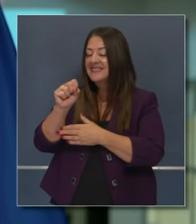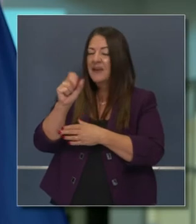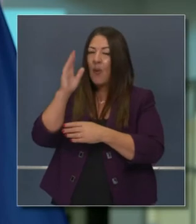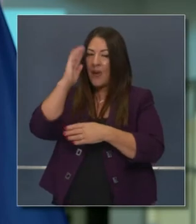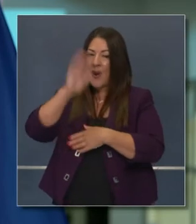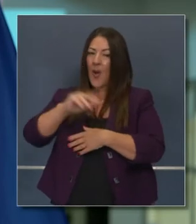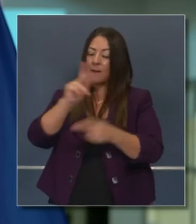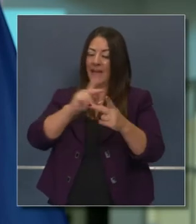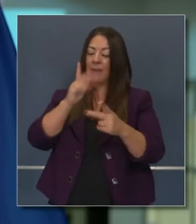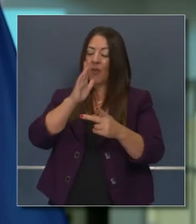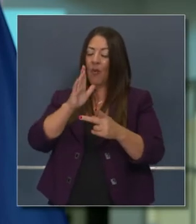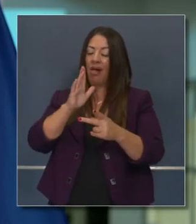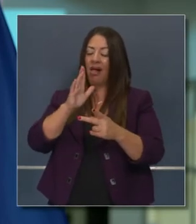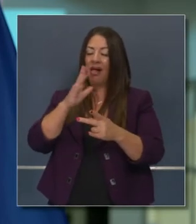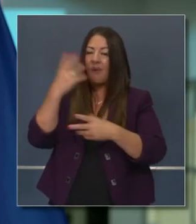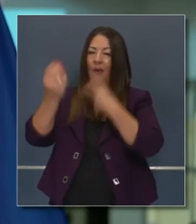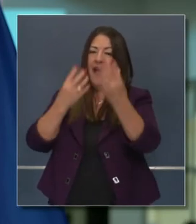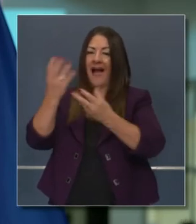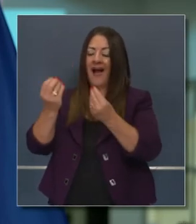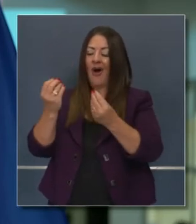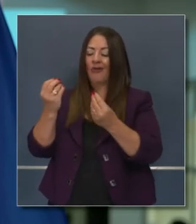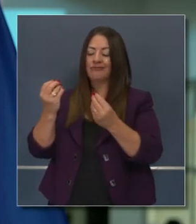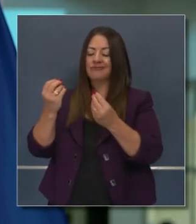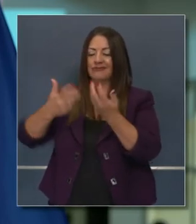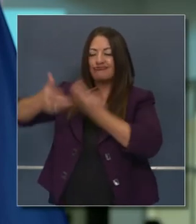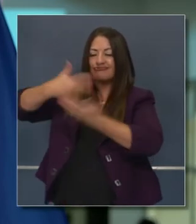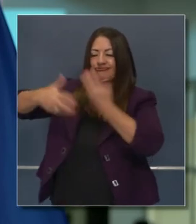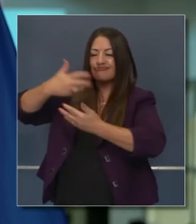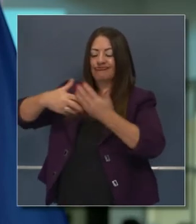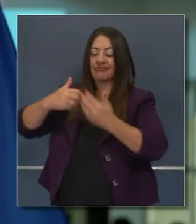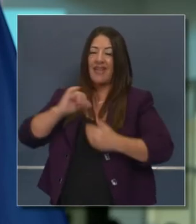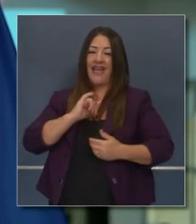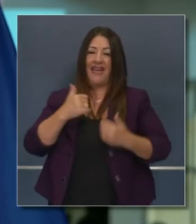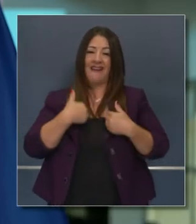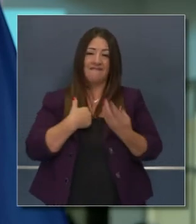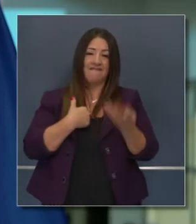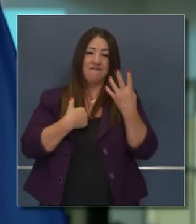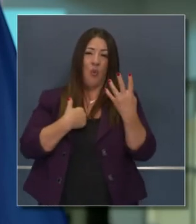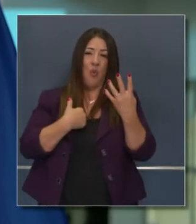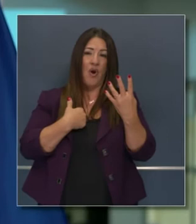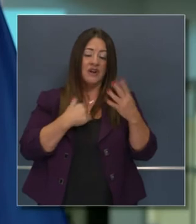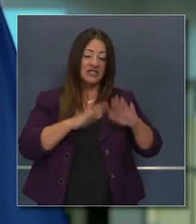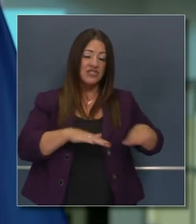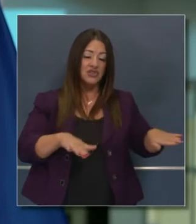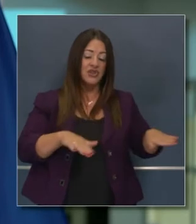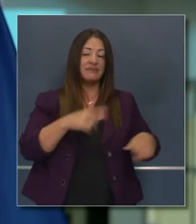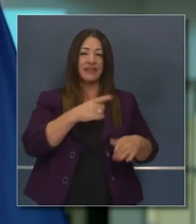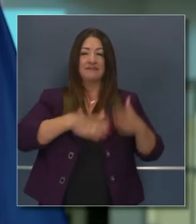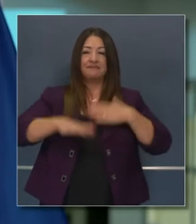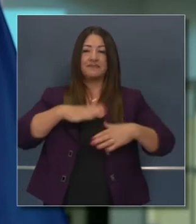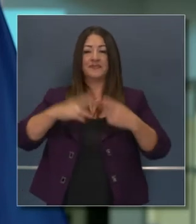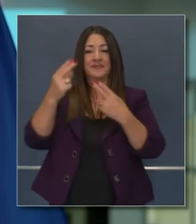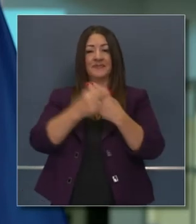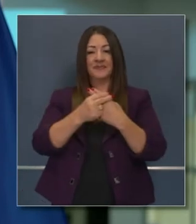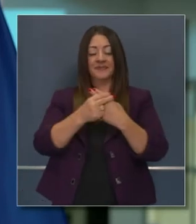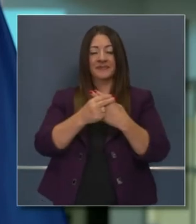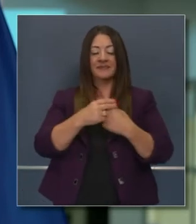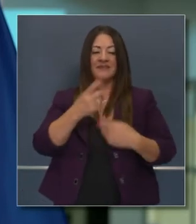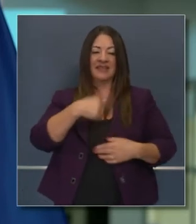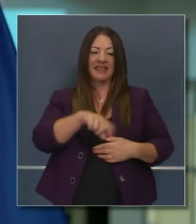la temporada de la noche de las brujas, yo tengo cuatro hijos jóvenes que andan corriendo por todos lados en sus disfraces.